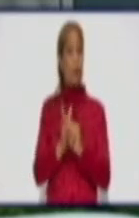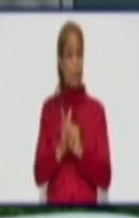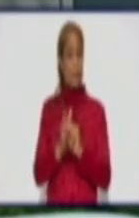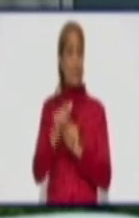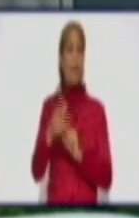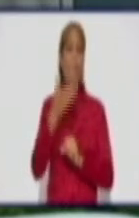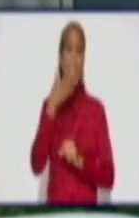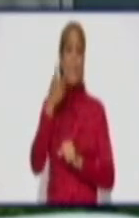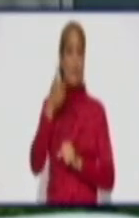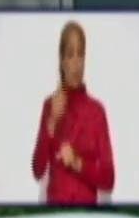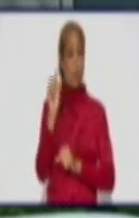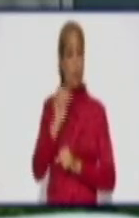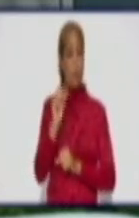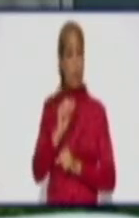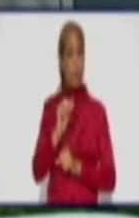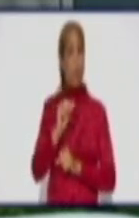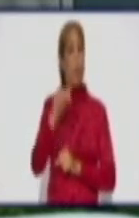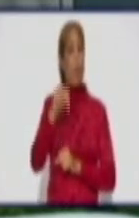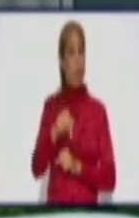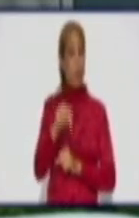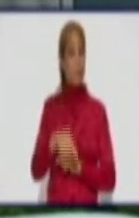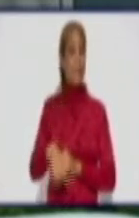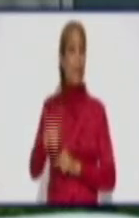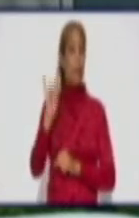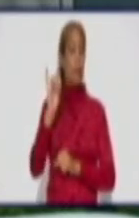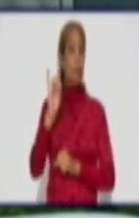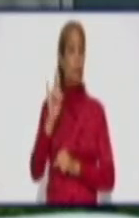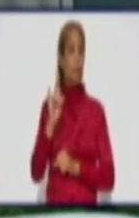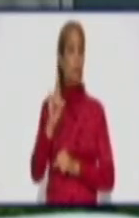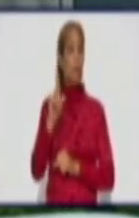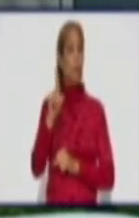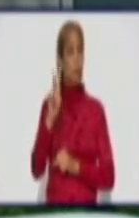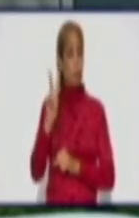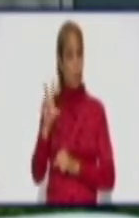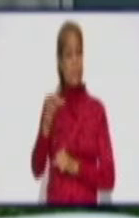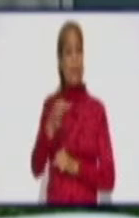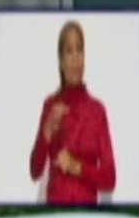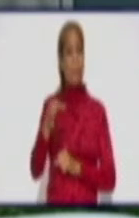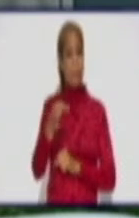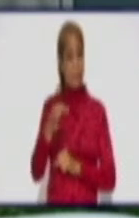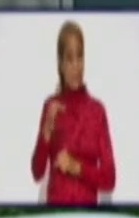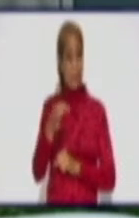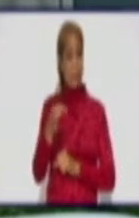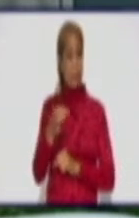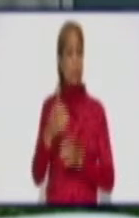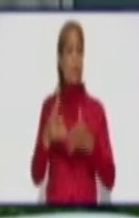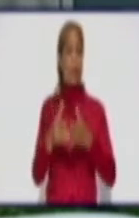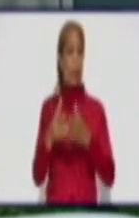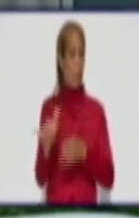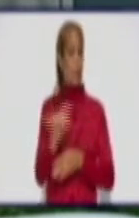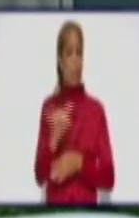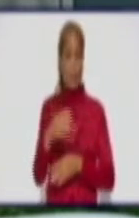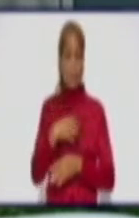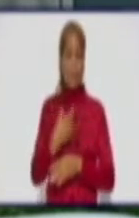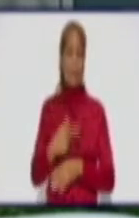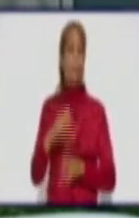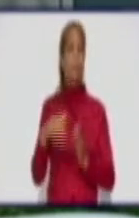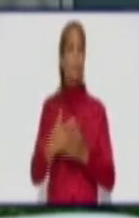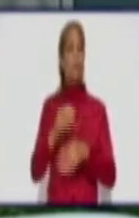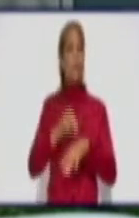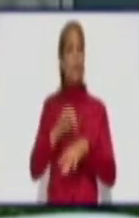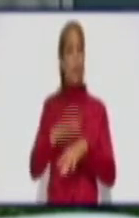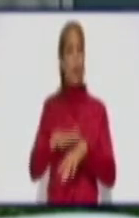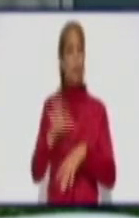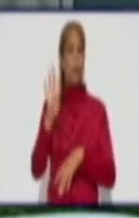municipios de Granma hay casos positivos de COVID-19. Rio Cautos, el territorio, con 42 casos positivos.